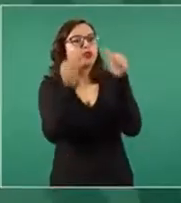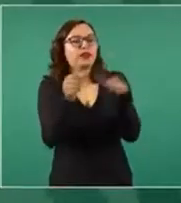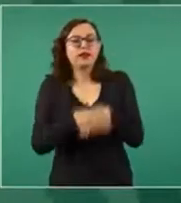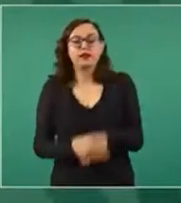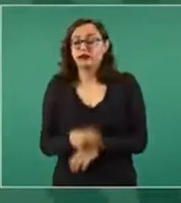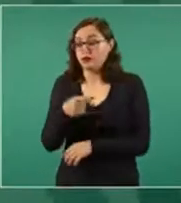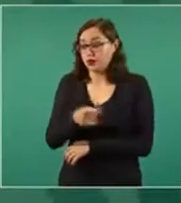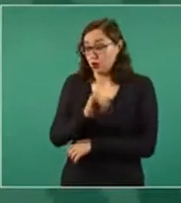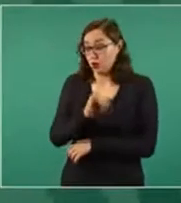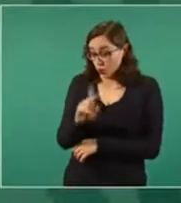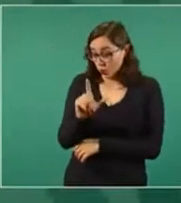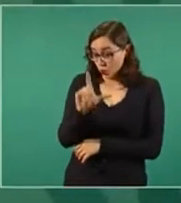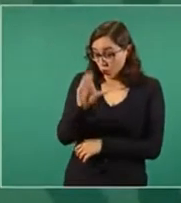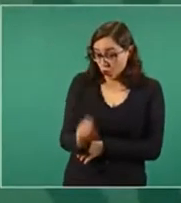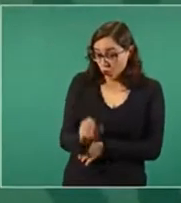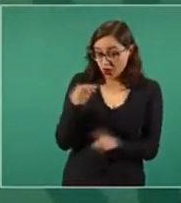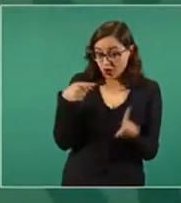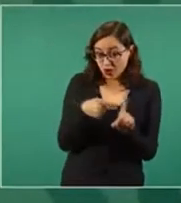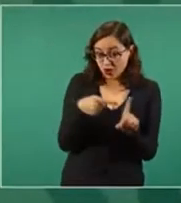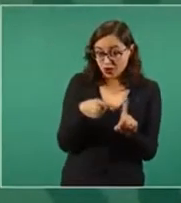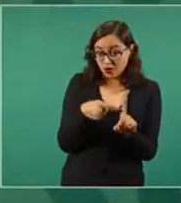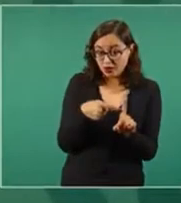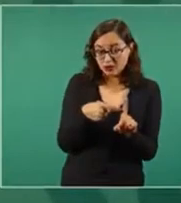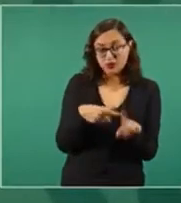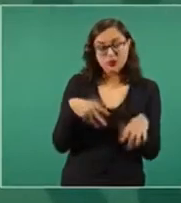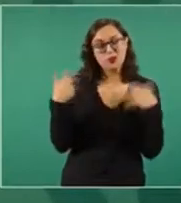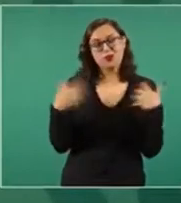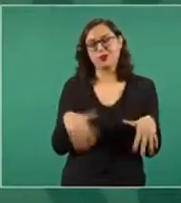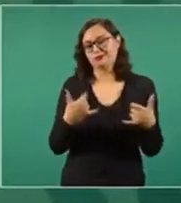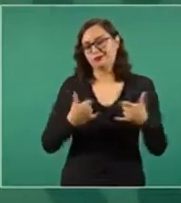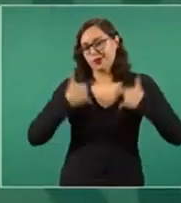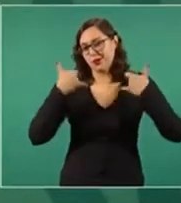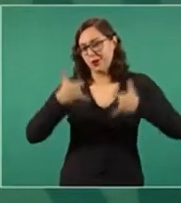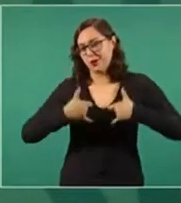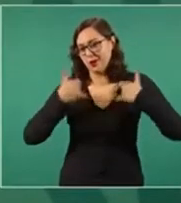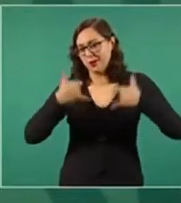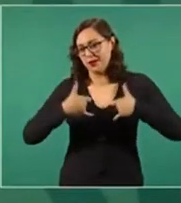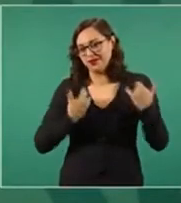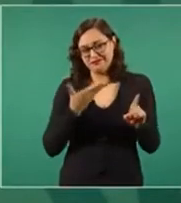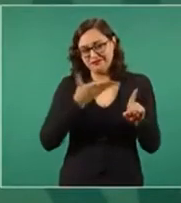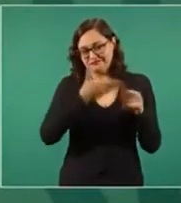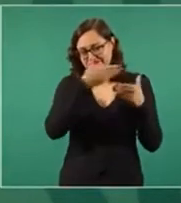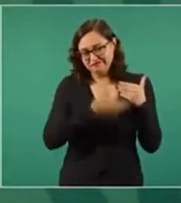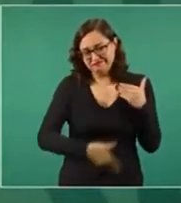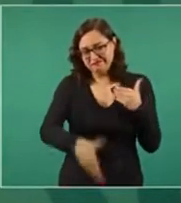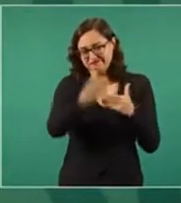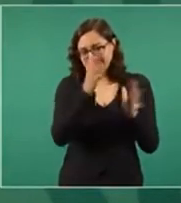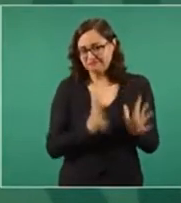toda una vida, él puede seguir participando.